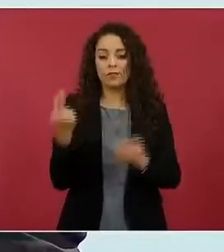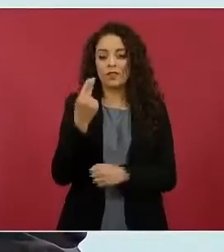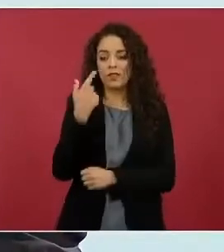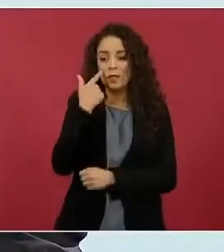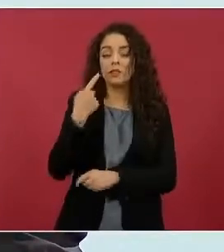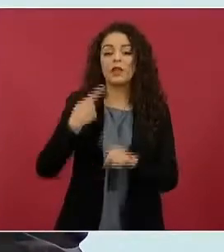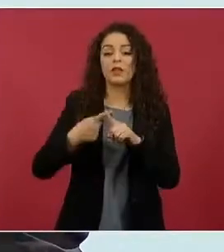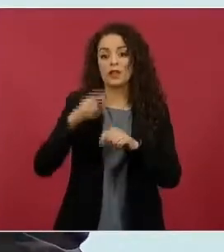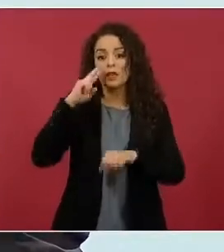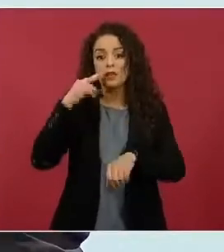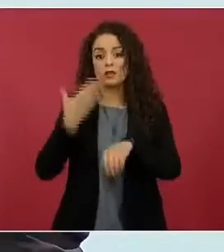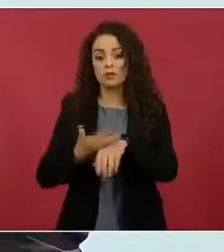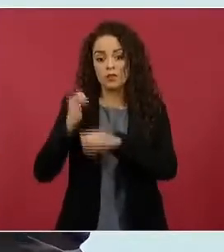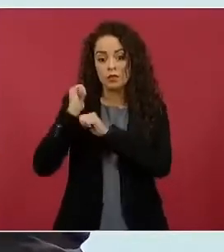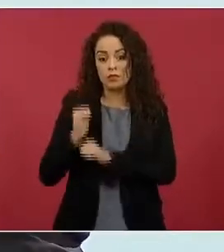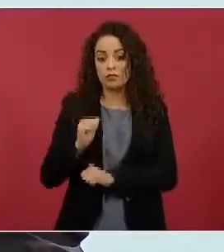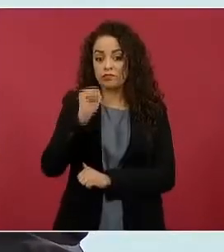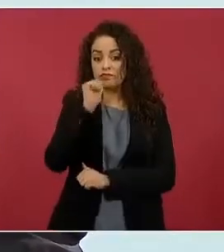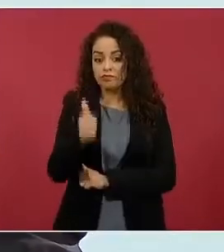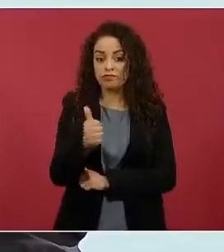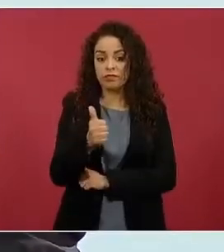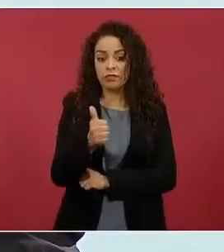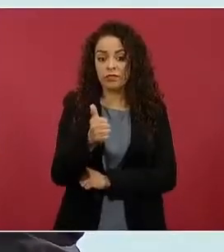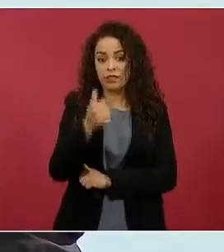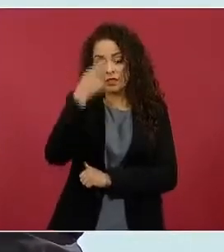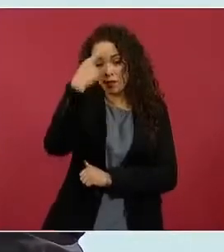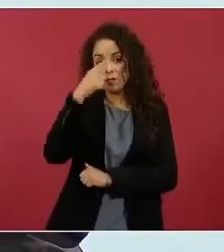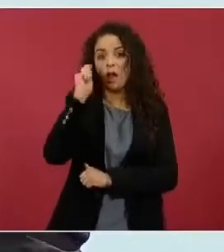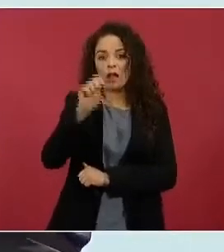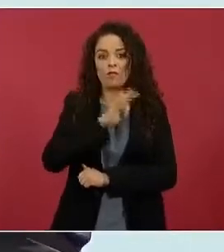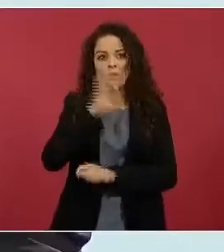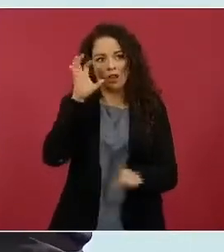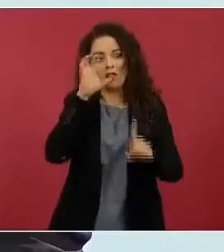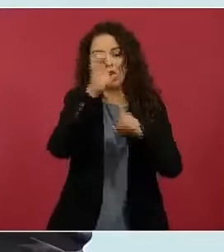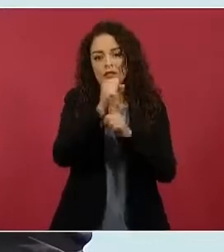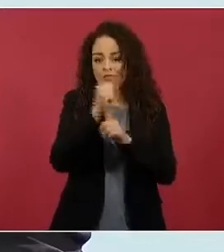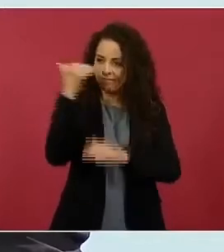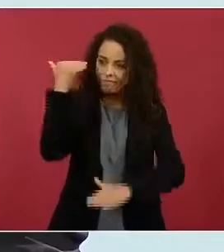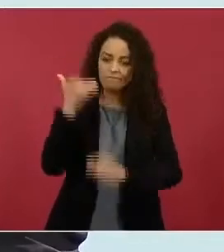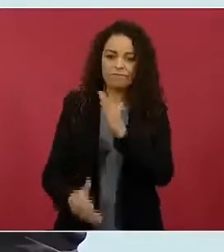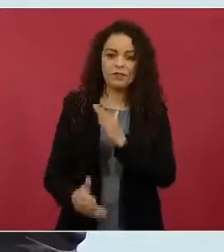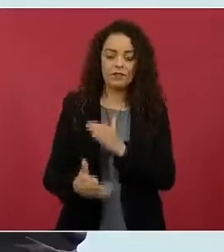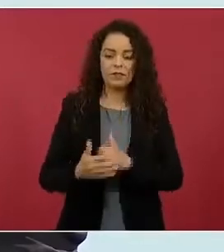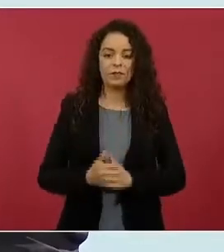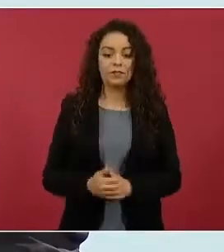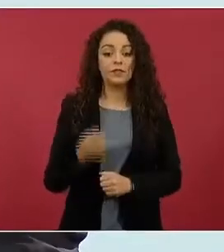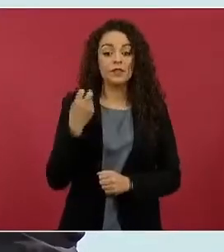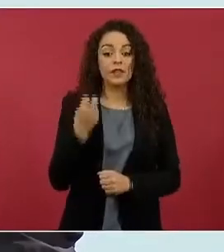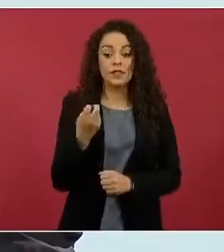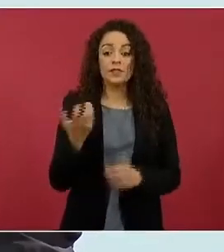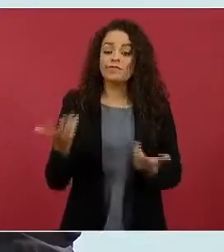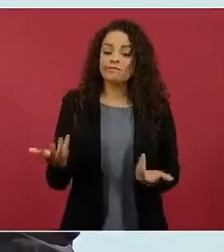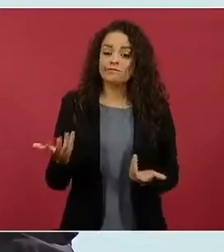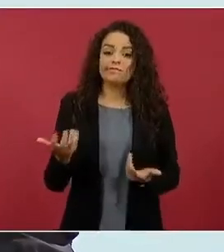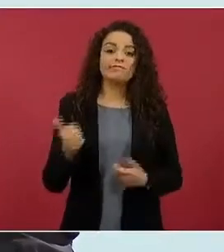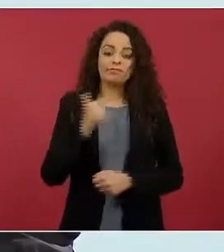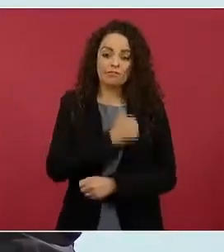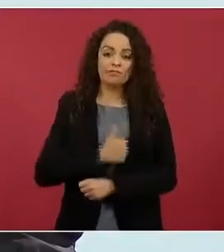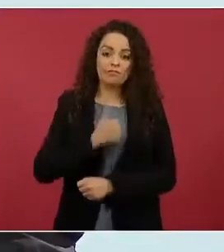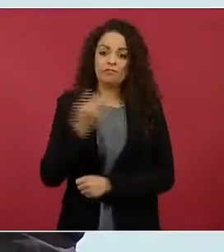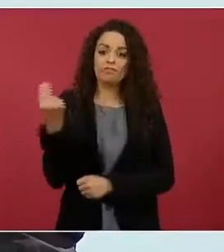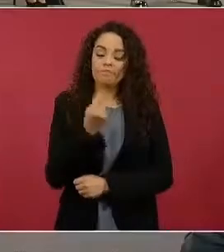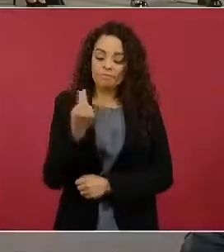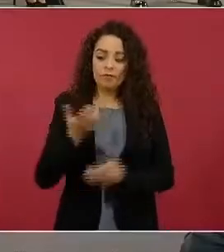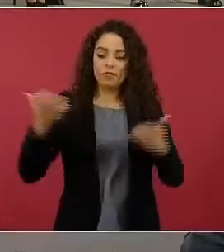que no está cumpliendo con la expectativa que se tenía. Esto nos va a llevar a tomar nuevas medidas,